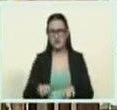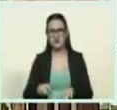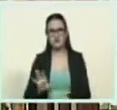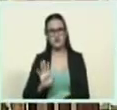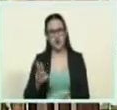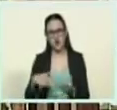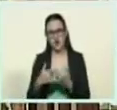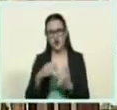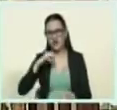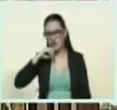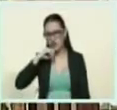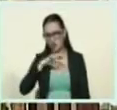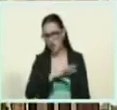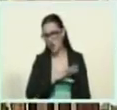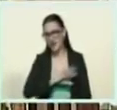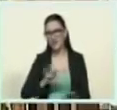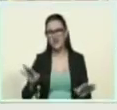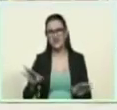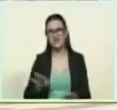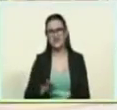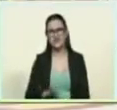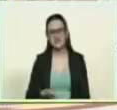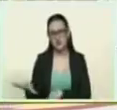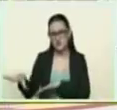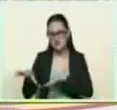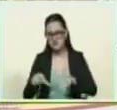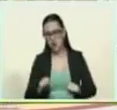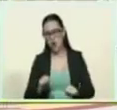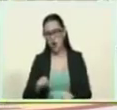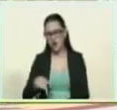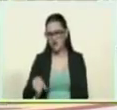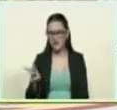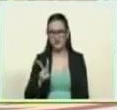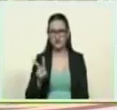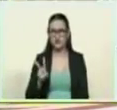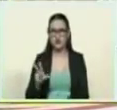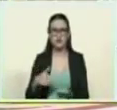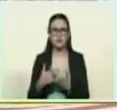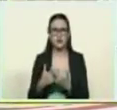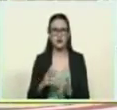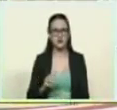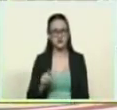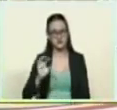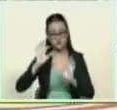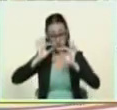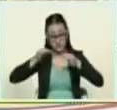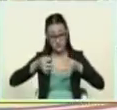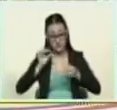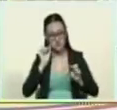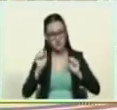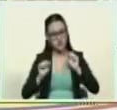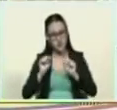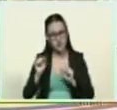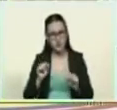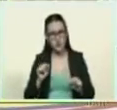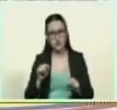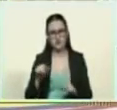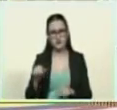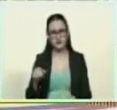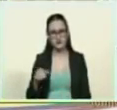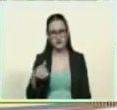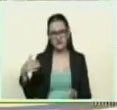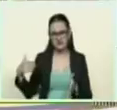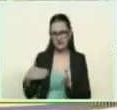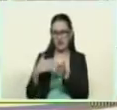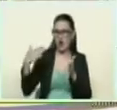a la historia oprobiosa de colonias y dominación de nuestro país. La crítica en primer lugar al imperialismo, a